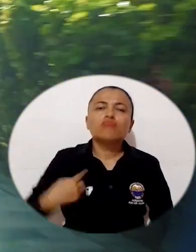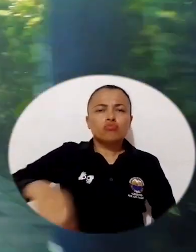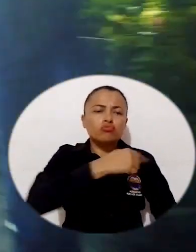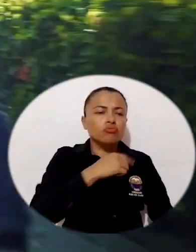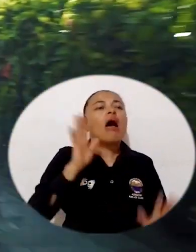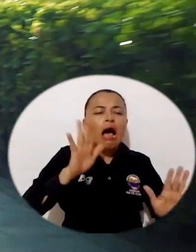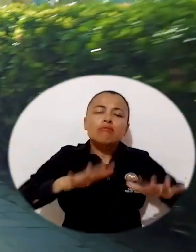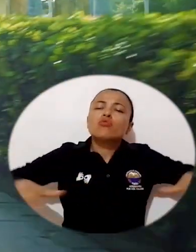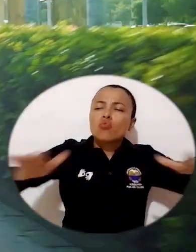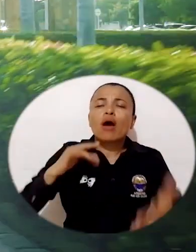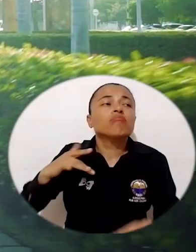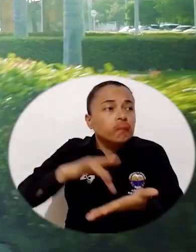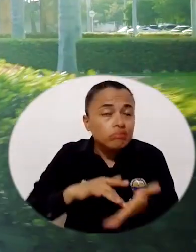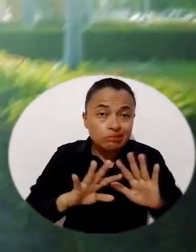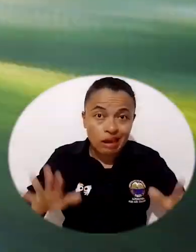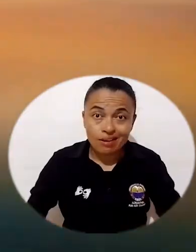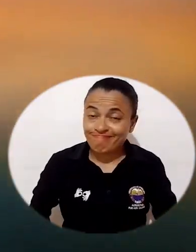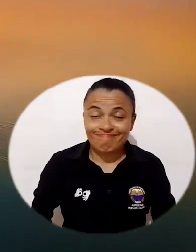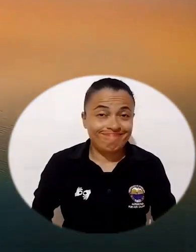Somos más que un campo físico.